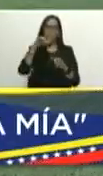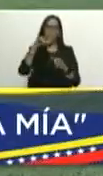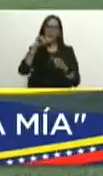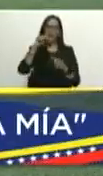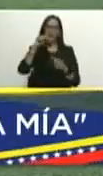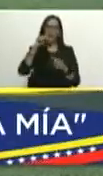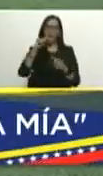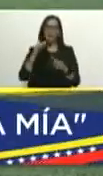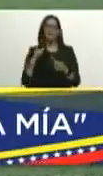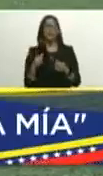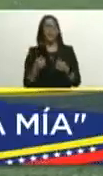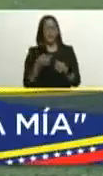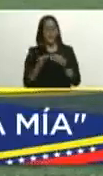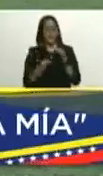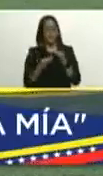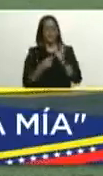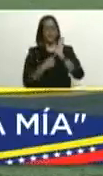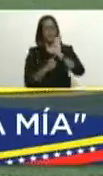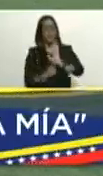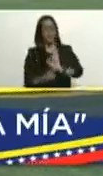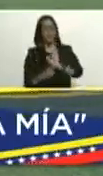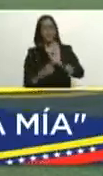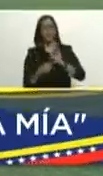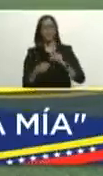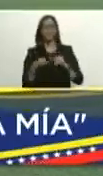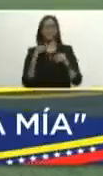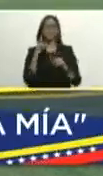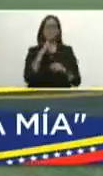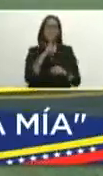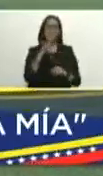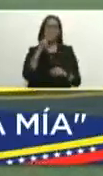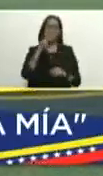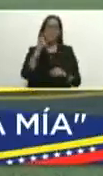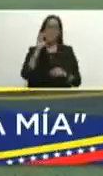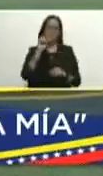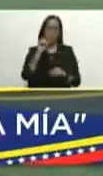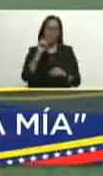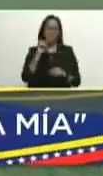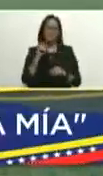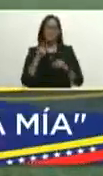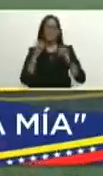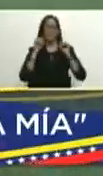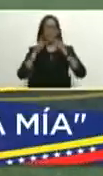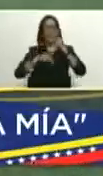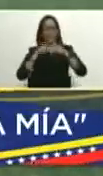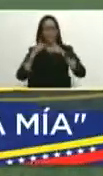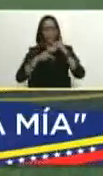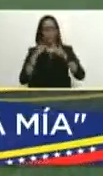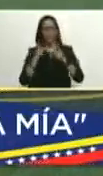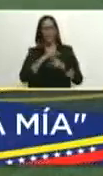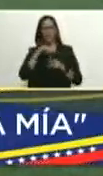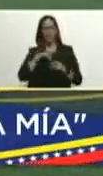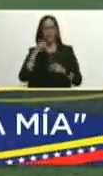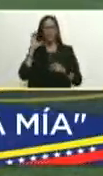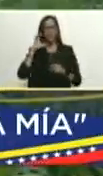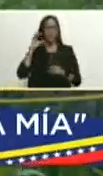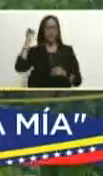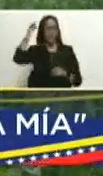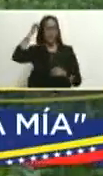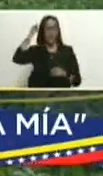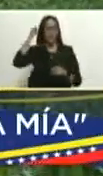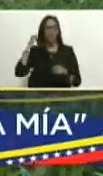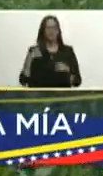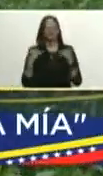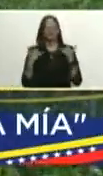Mendoza en representación de 120 semilleristas que están en nuestro estado de Yaracuy ya